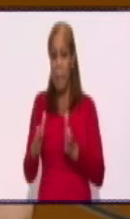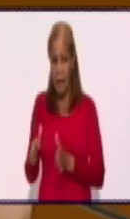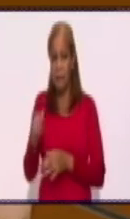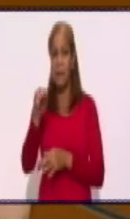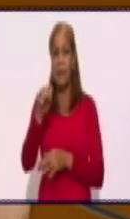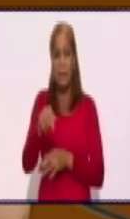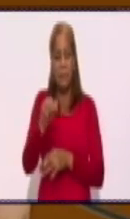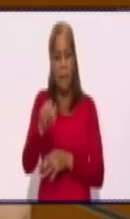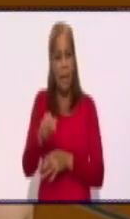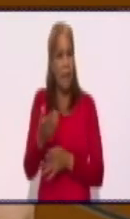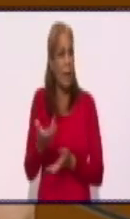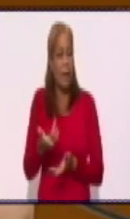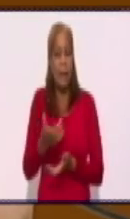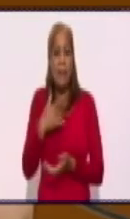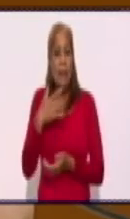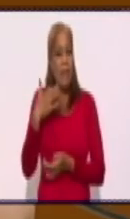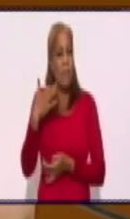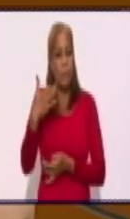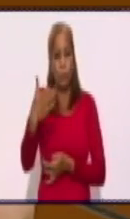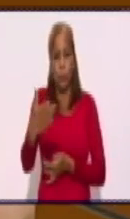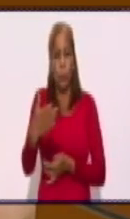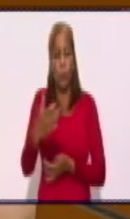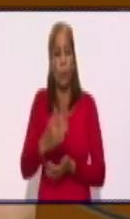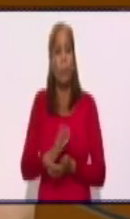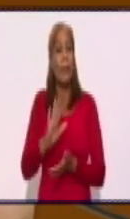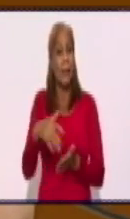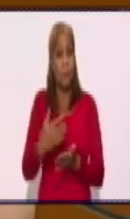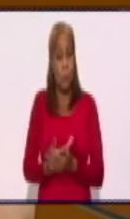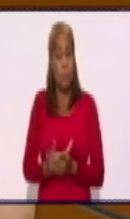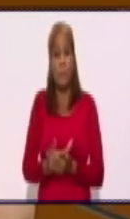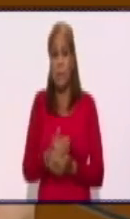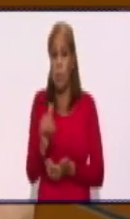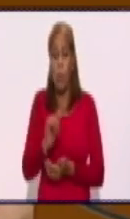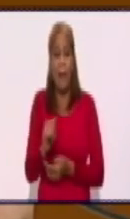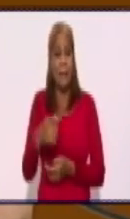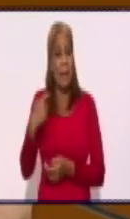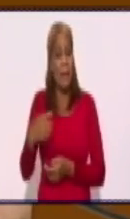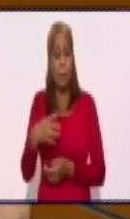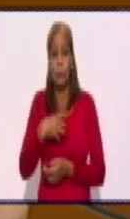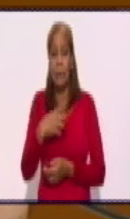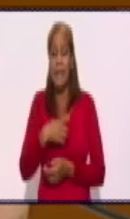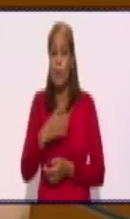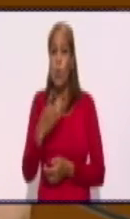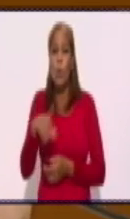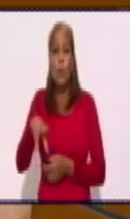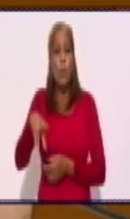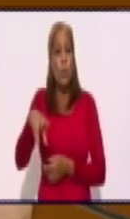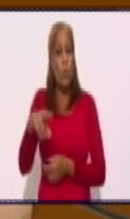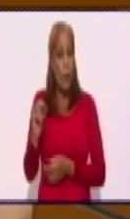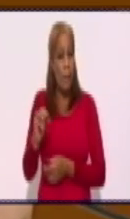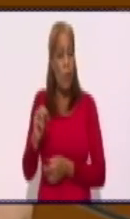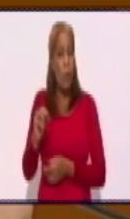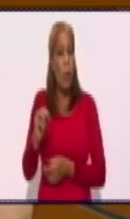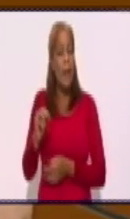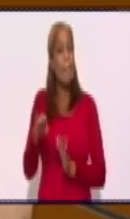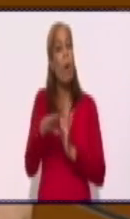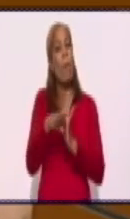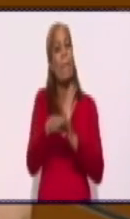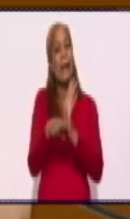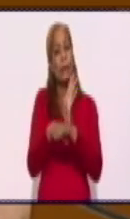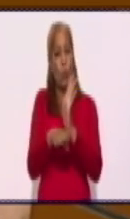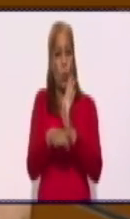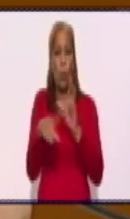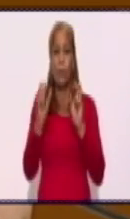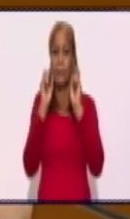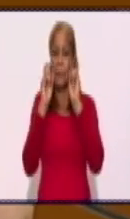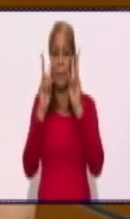por lo que nos obliga a implementarnos un nuevo código de vida, que yo pienso que también ya va a quedar como enseñanza para el resto